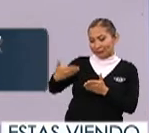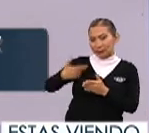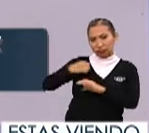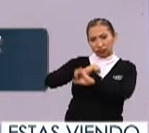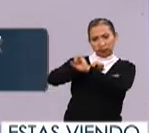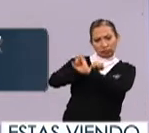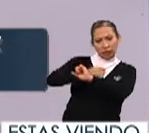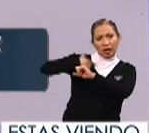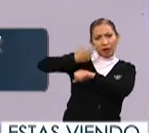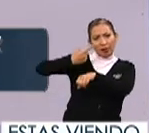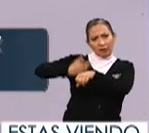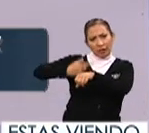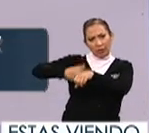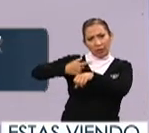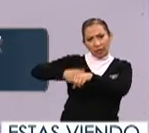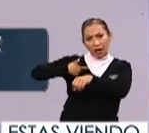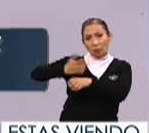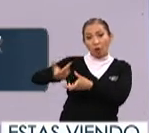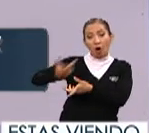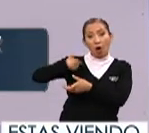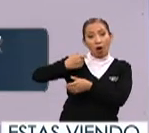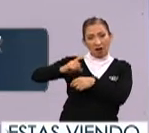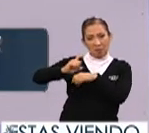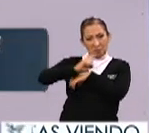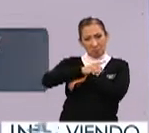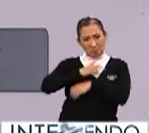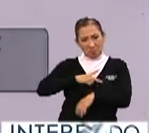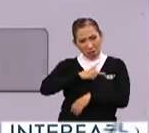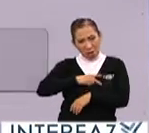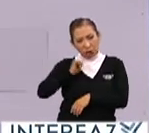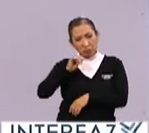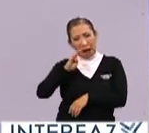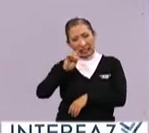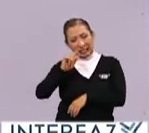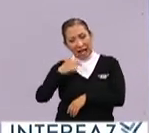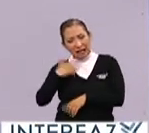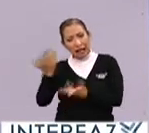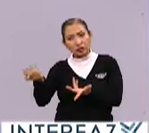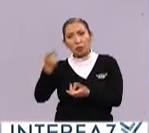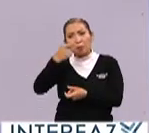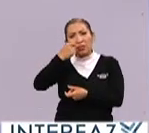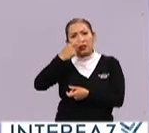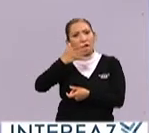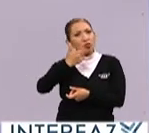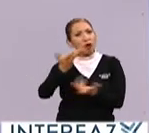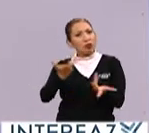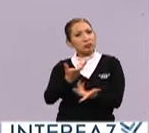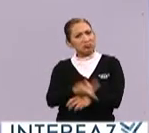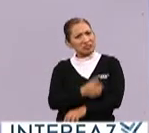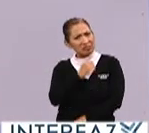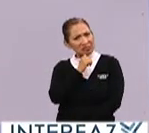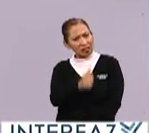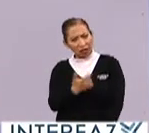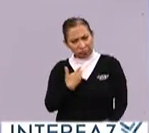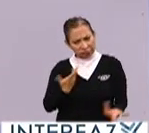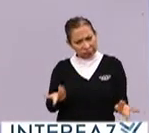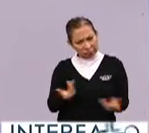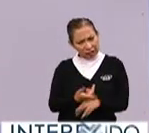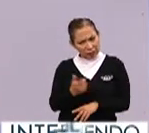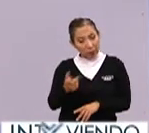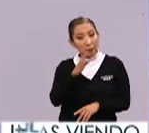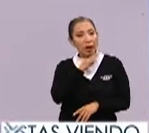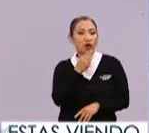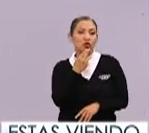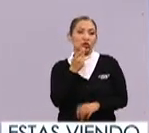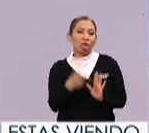resistencias de las bacterias hacia los antibióticos se han vuelto un problema de preocupación mundial y esto es debido exactamente al